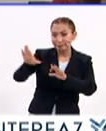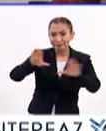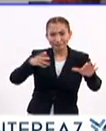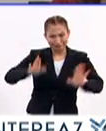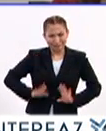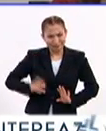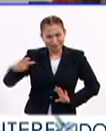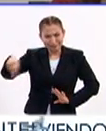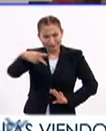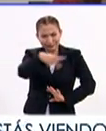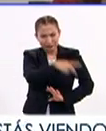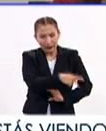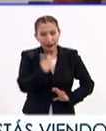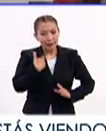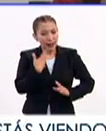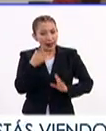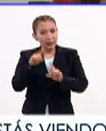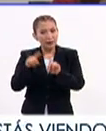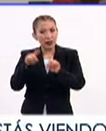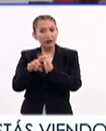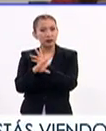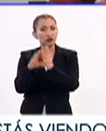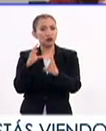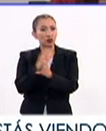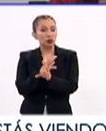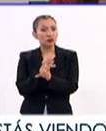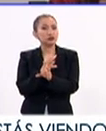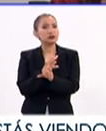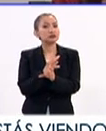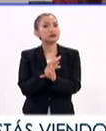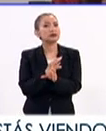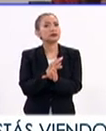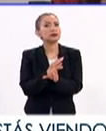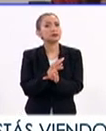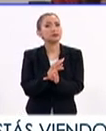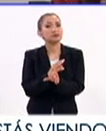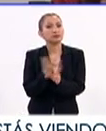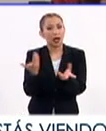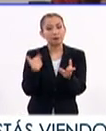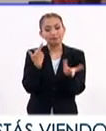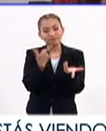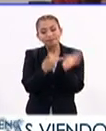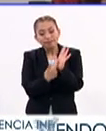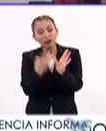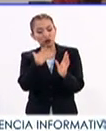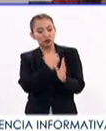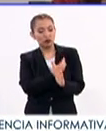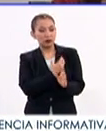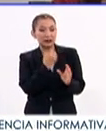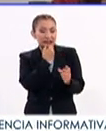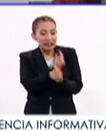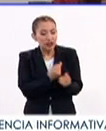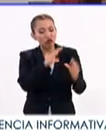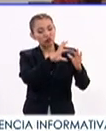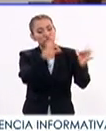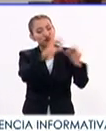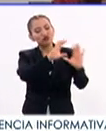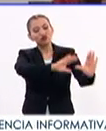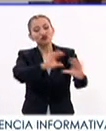muchos elementos que enseñarle a sus niñas y niños